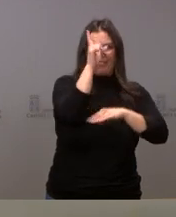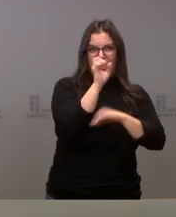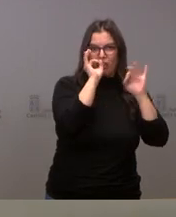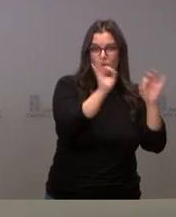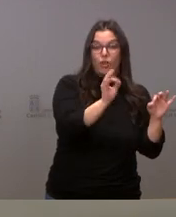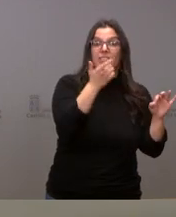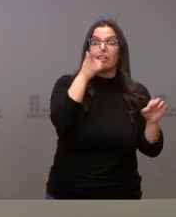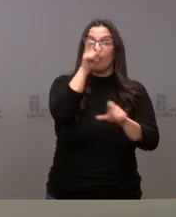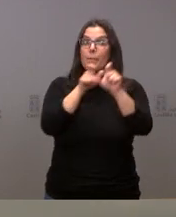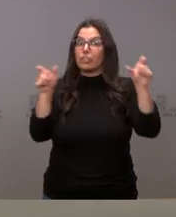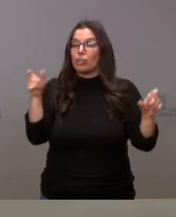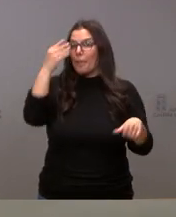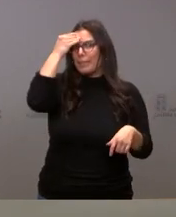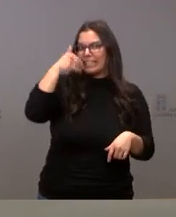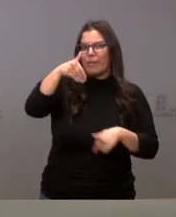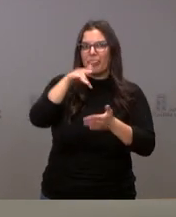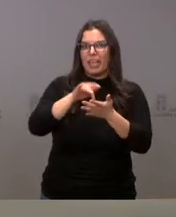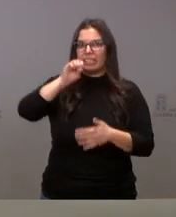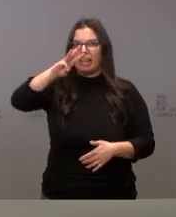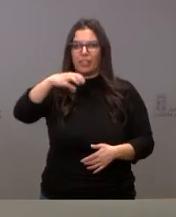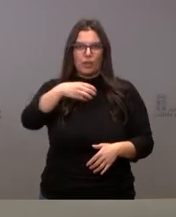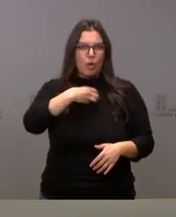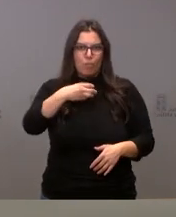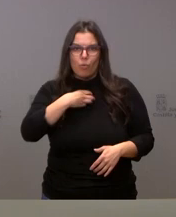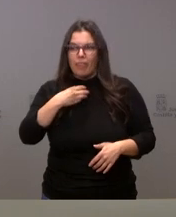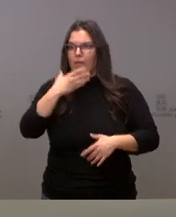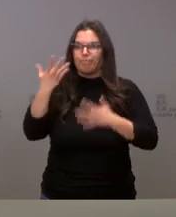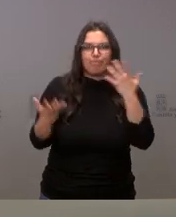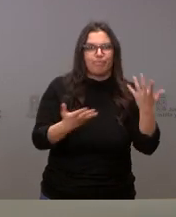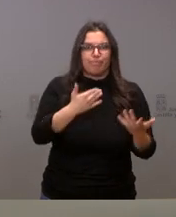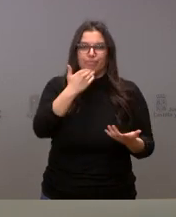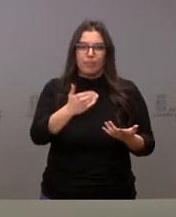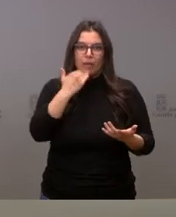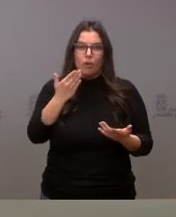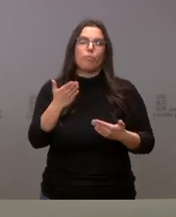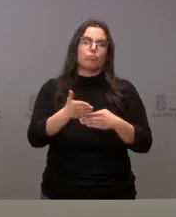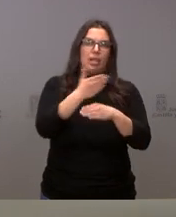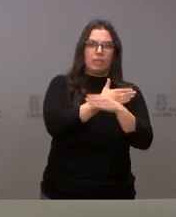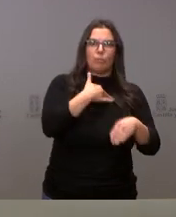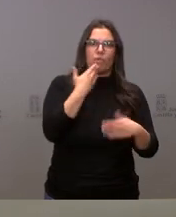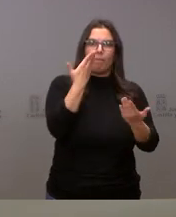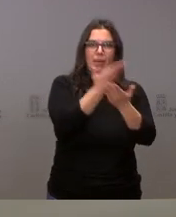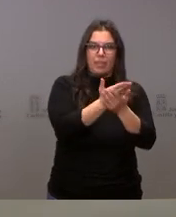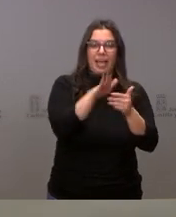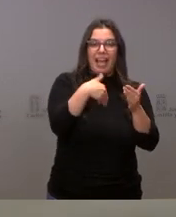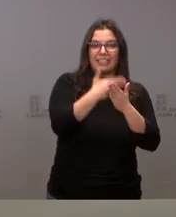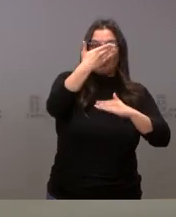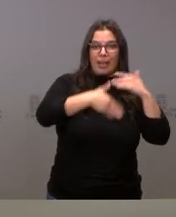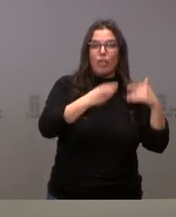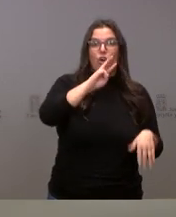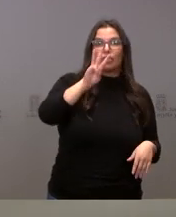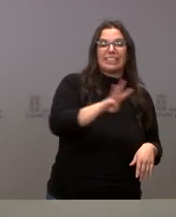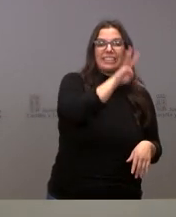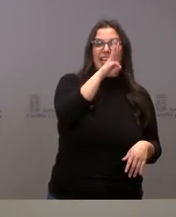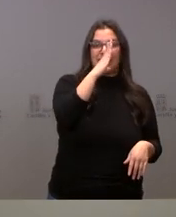crean que a lo mejor ese día no van a poder ejercer su derecho al voto, como saben, esta posibilidad existe y hasta el 3 de febrero, próximo